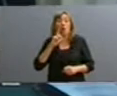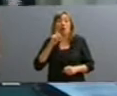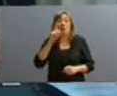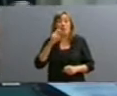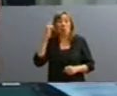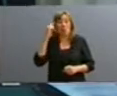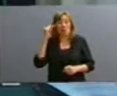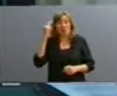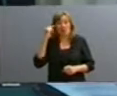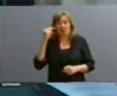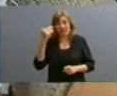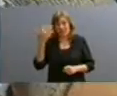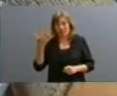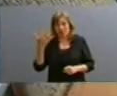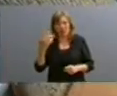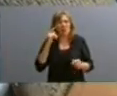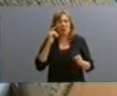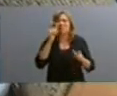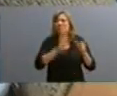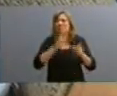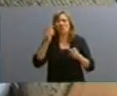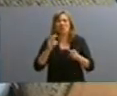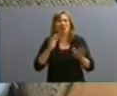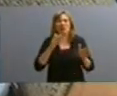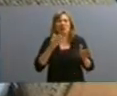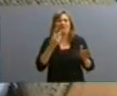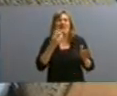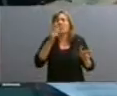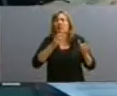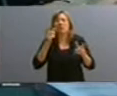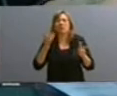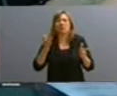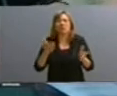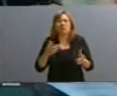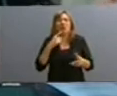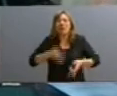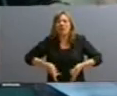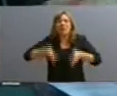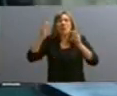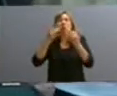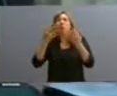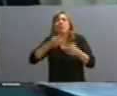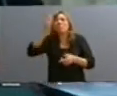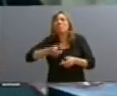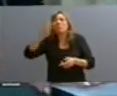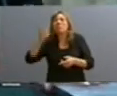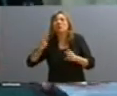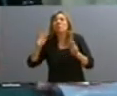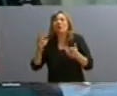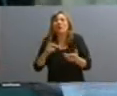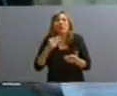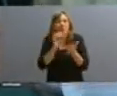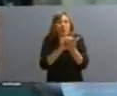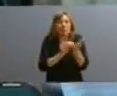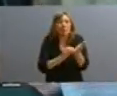y en la otra, si mal no recuerdo, De cualquier manera, una, 20. Los atentados terroristas no se miden, no hay inventarios